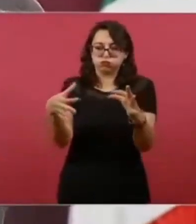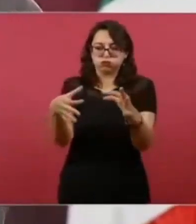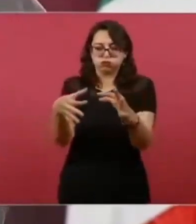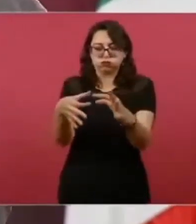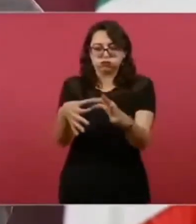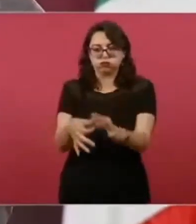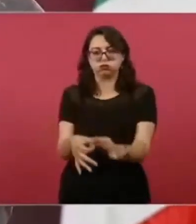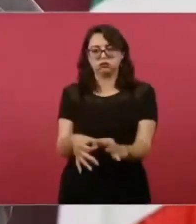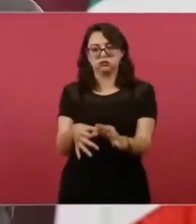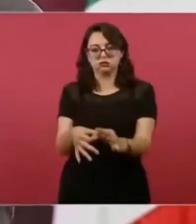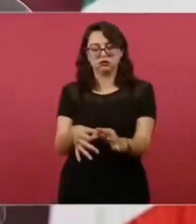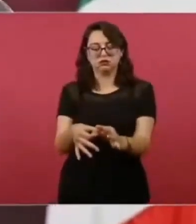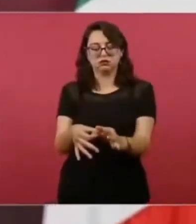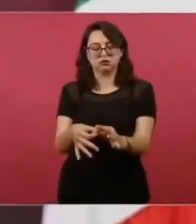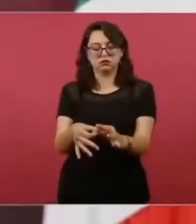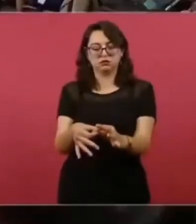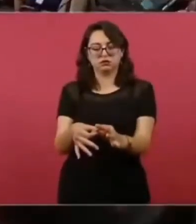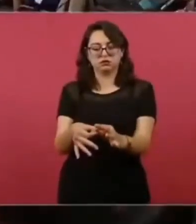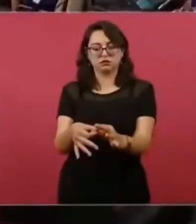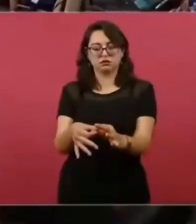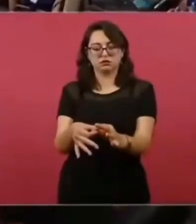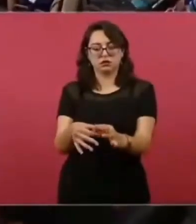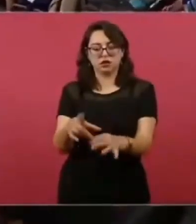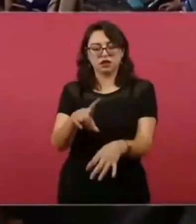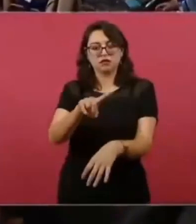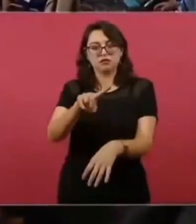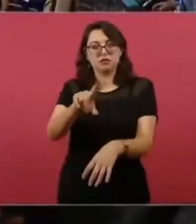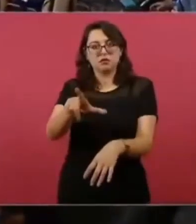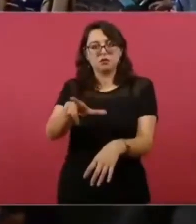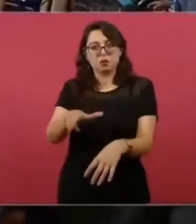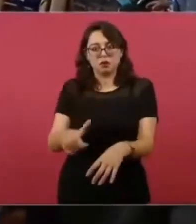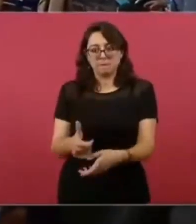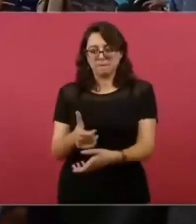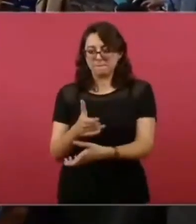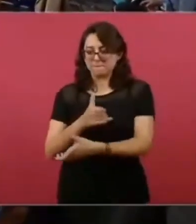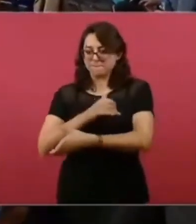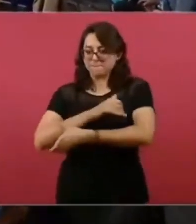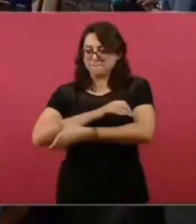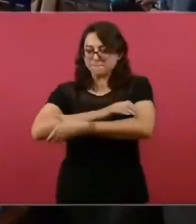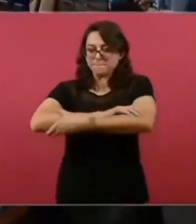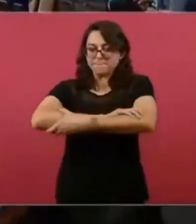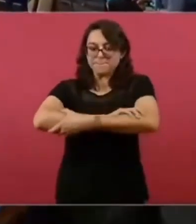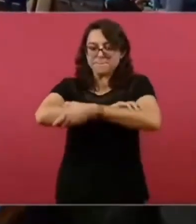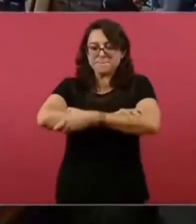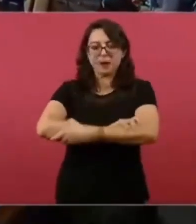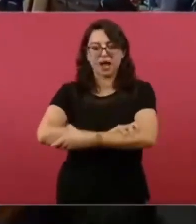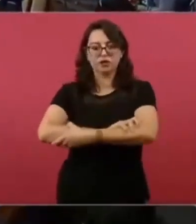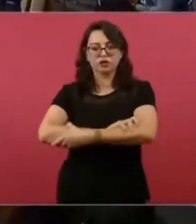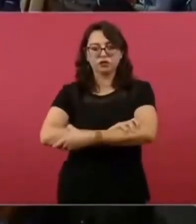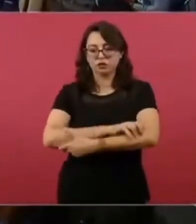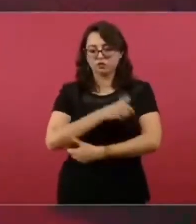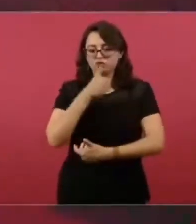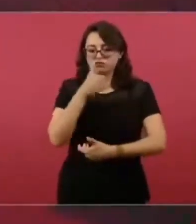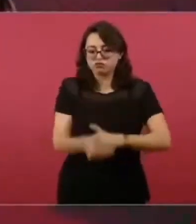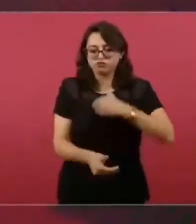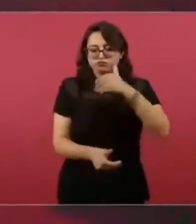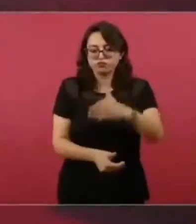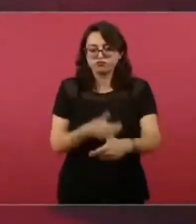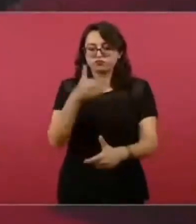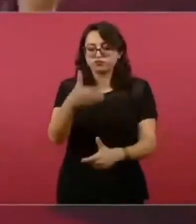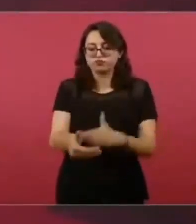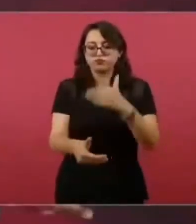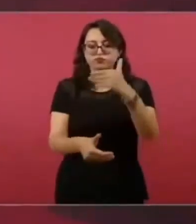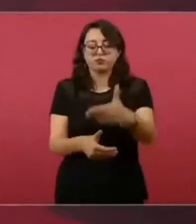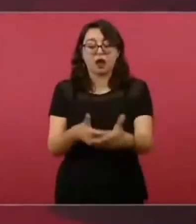un bloque conservador cuyo